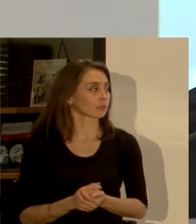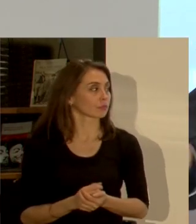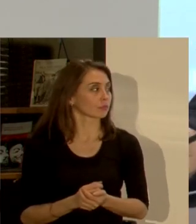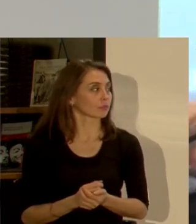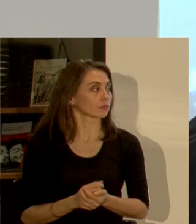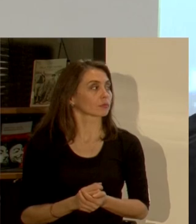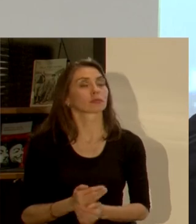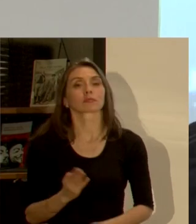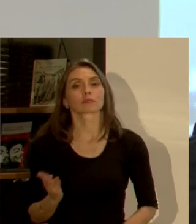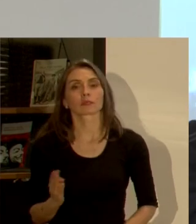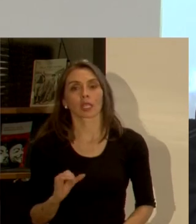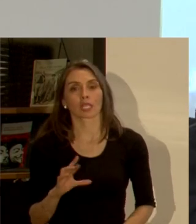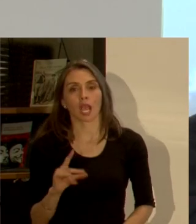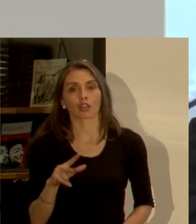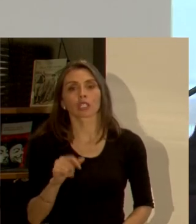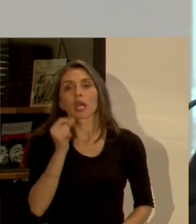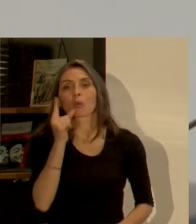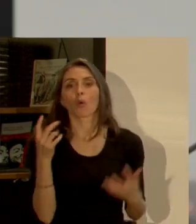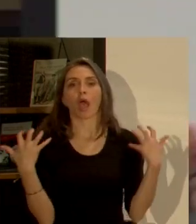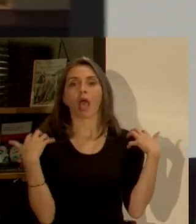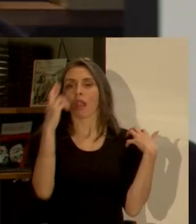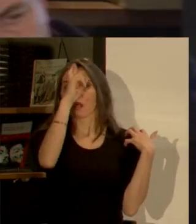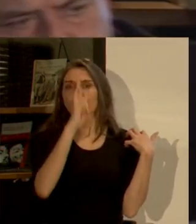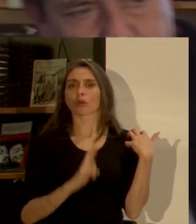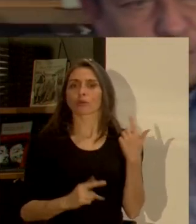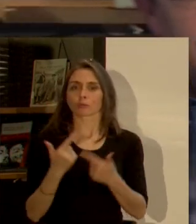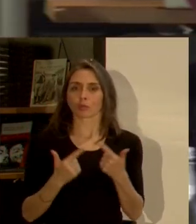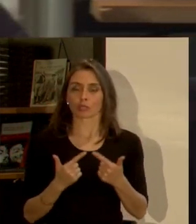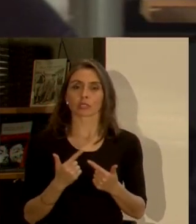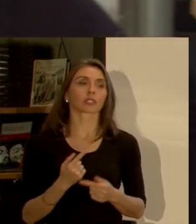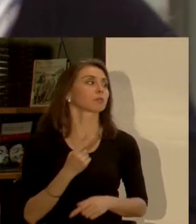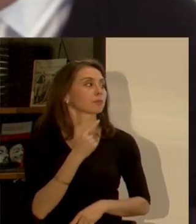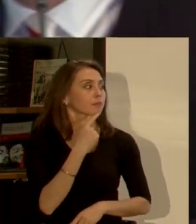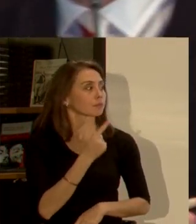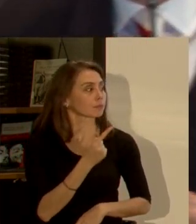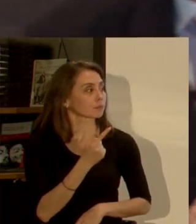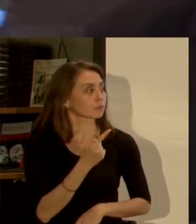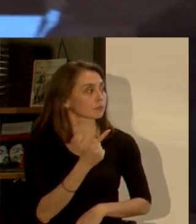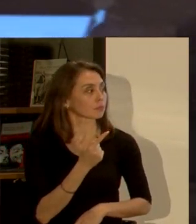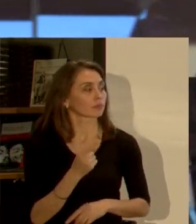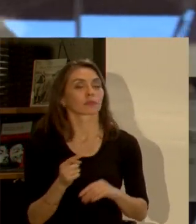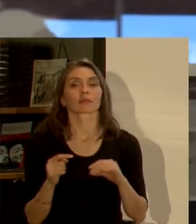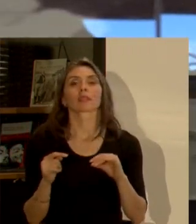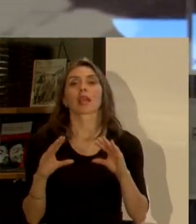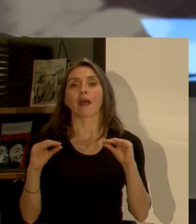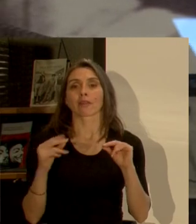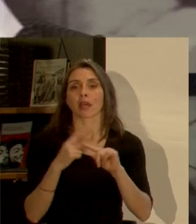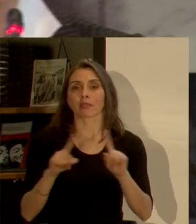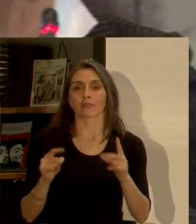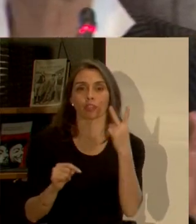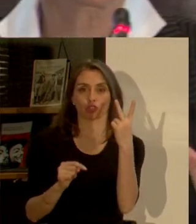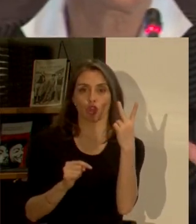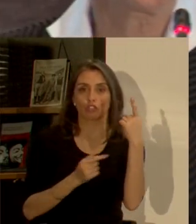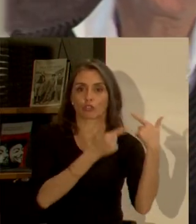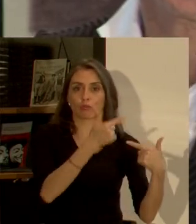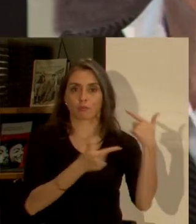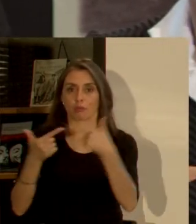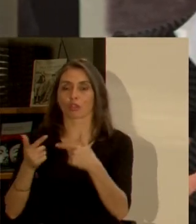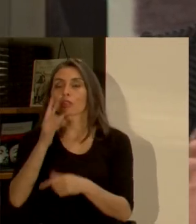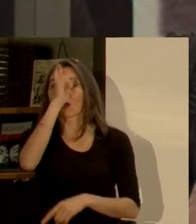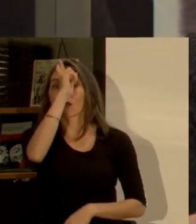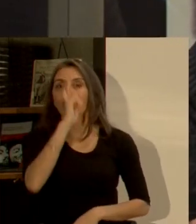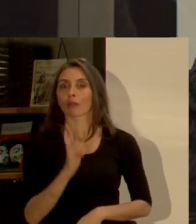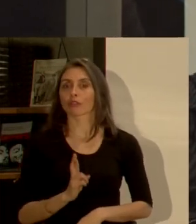Carolina ¿cuál es el rol de la política? Entonces vamos a hablar de dos políticas el rol de este